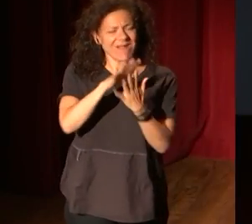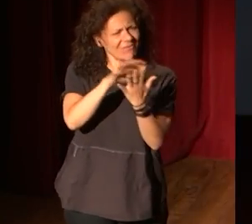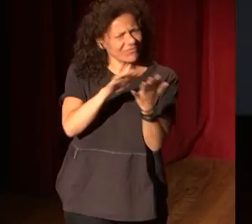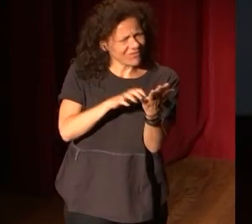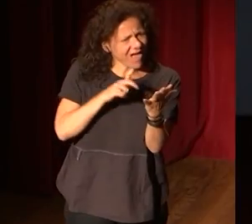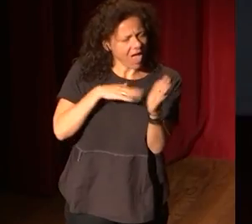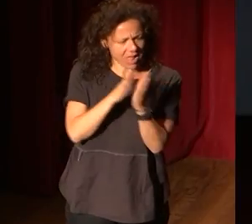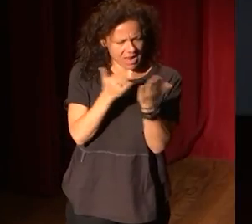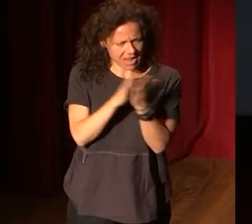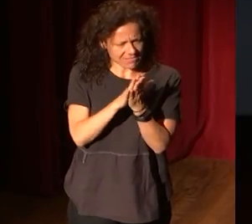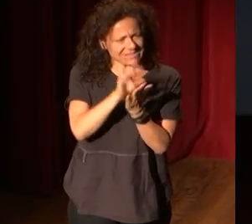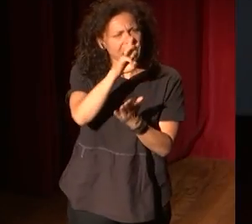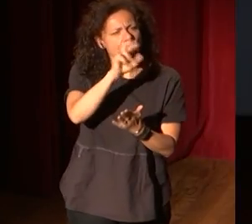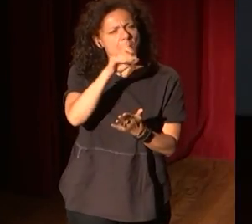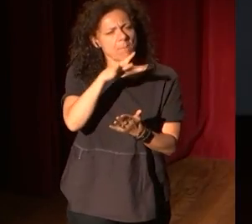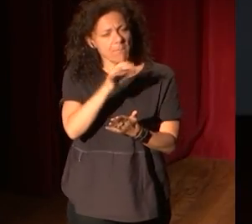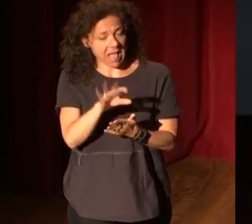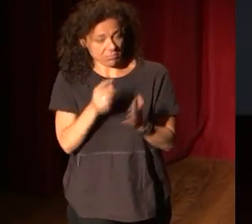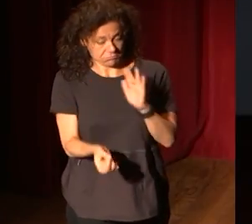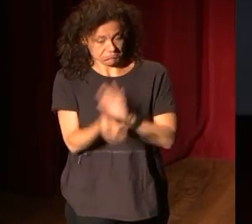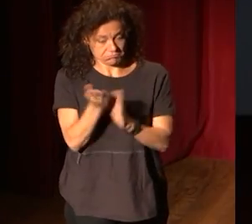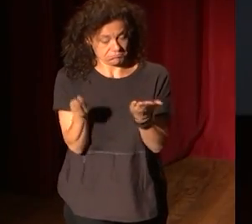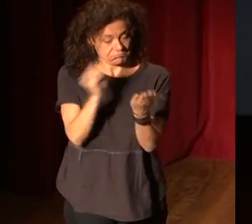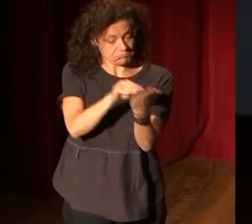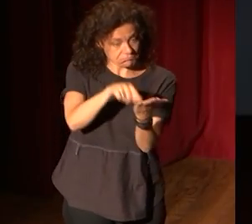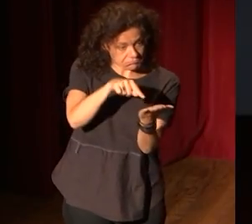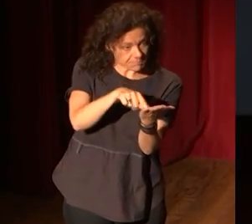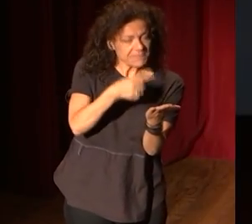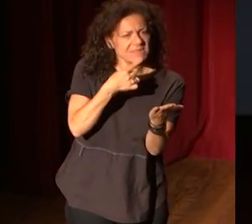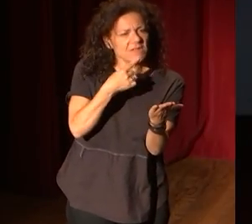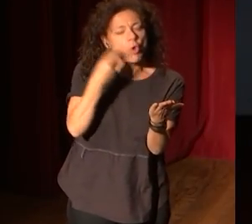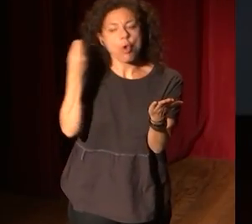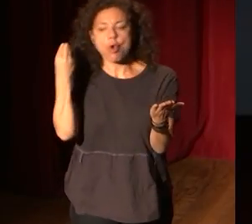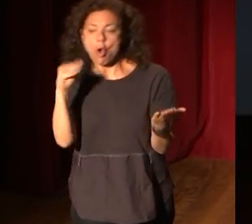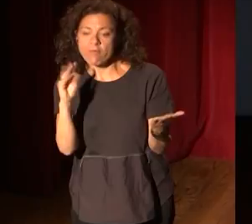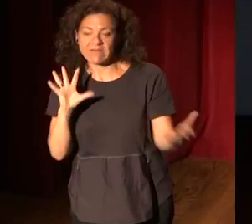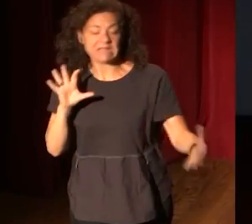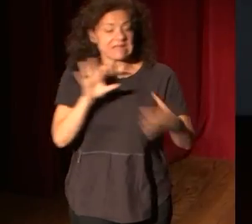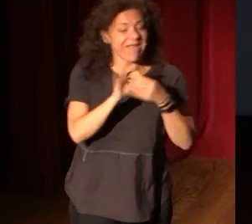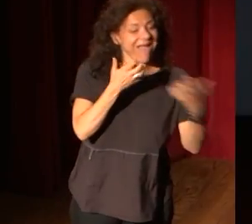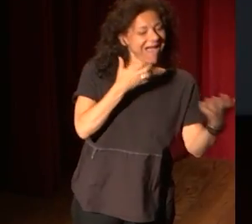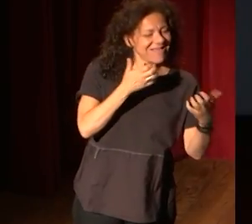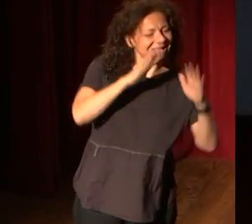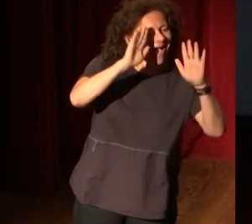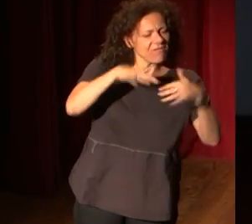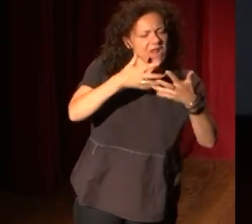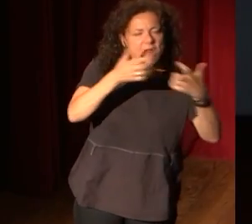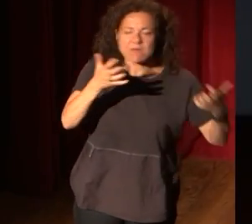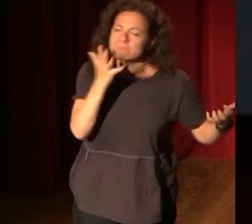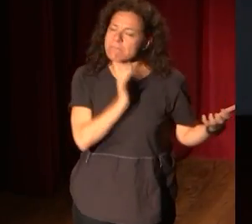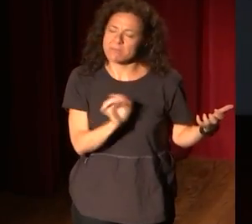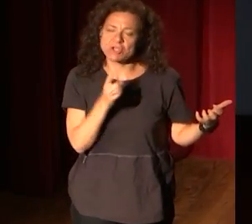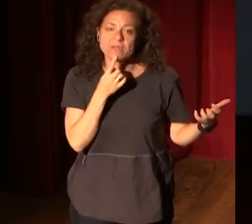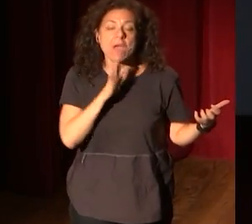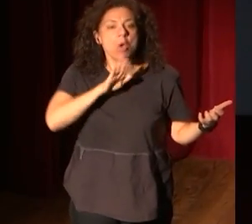creo en la revista Prado, diciendo, hablando de los jóvenes y el arte, y termina diciendo una frase maravillosa, dice,